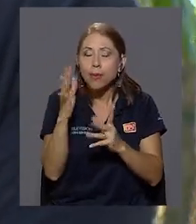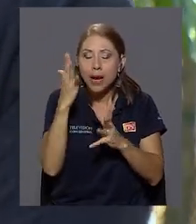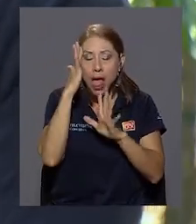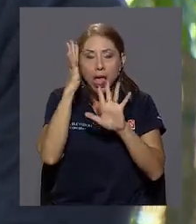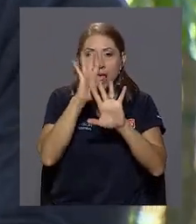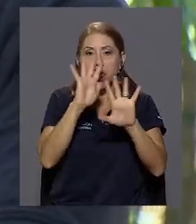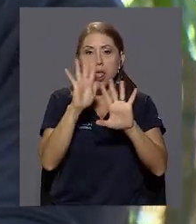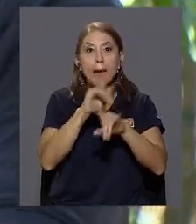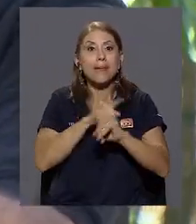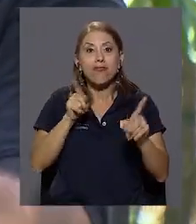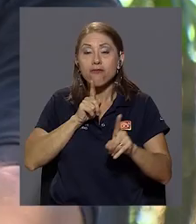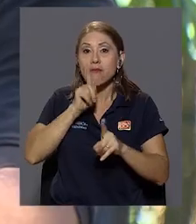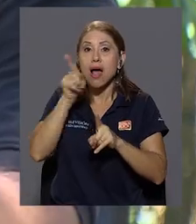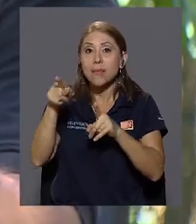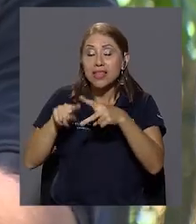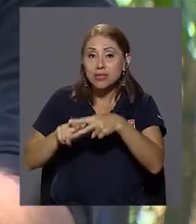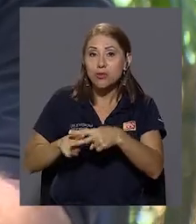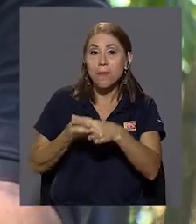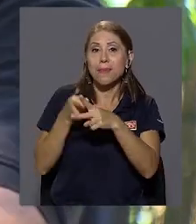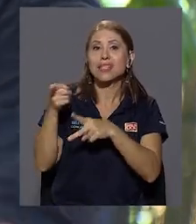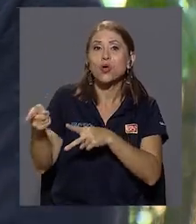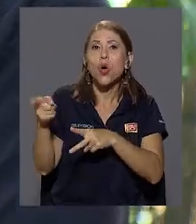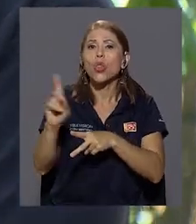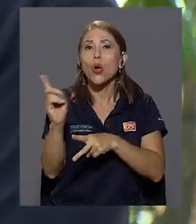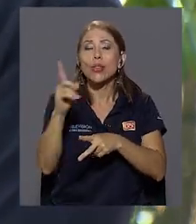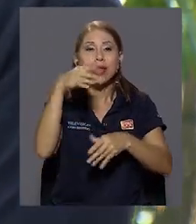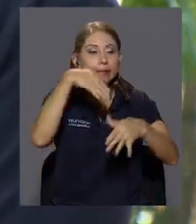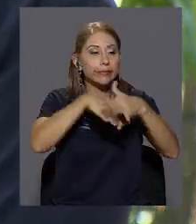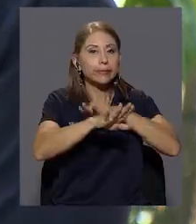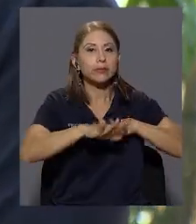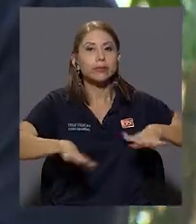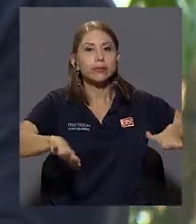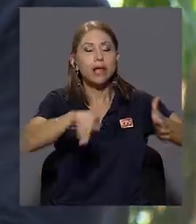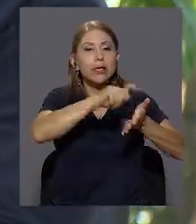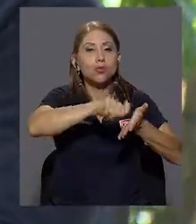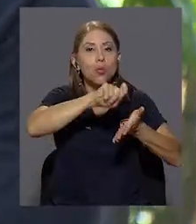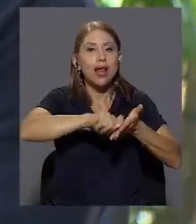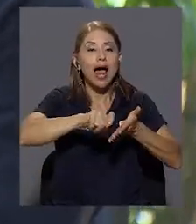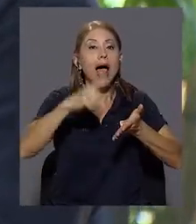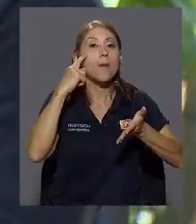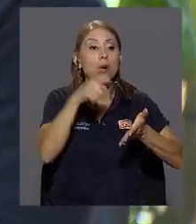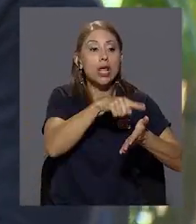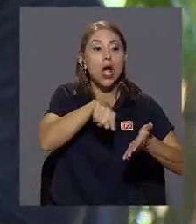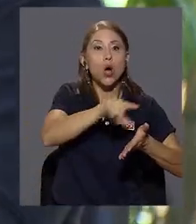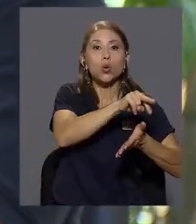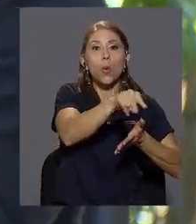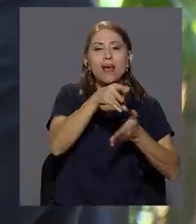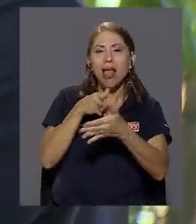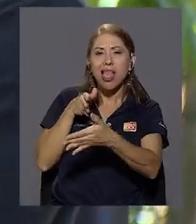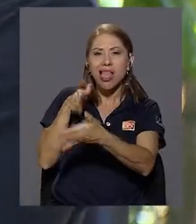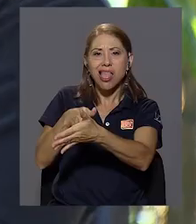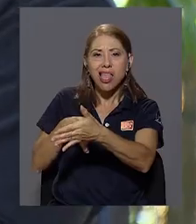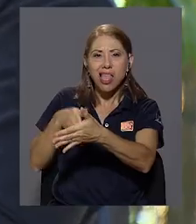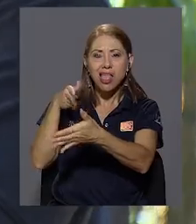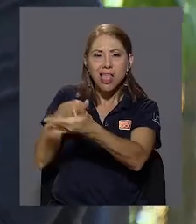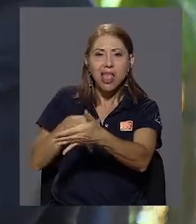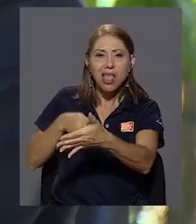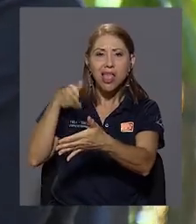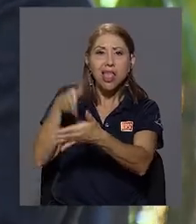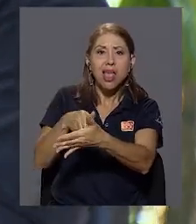¿verdad? Pero el origen se dio incluso en el ambiente escolar, por una cuestión de un bullying mal